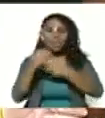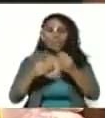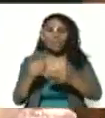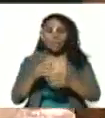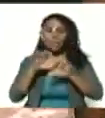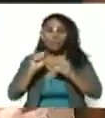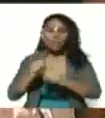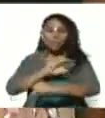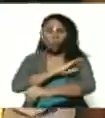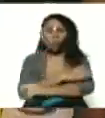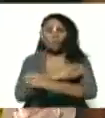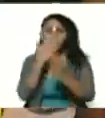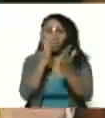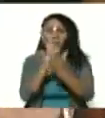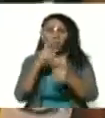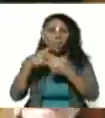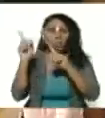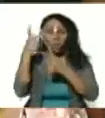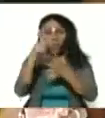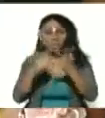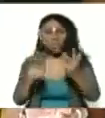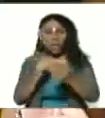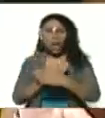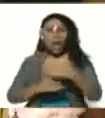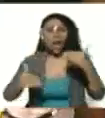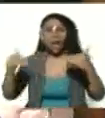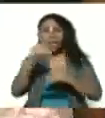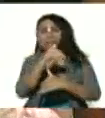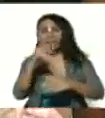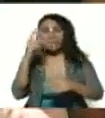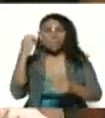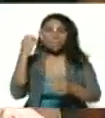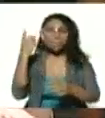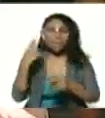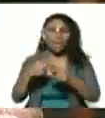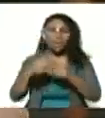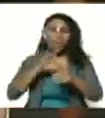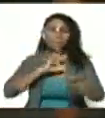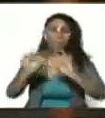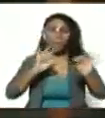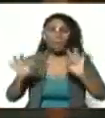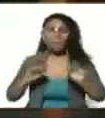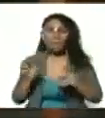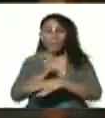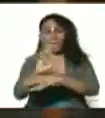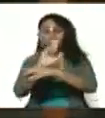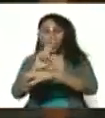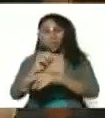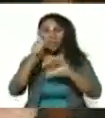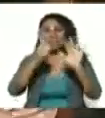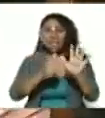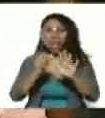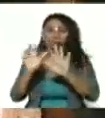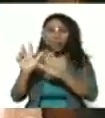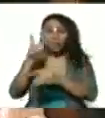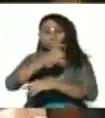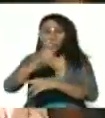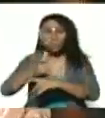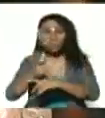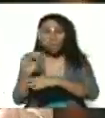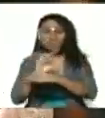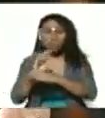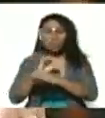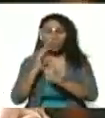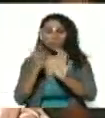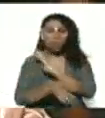frente a otras variantes porque es altamente contagiante de cada persona se pueden contagiar entre 6 y 8 personas como también